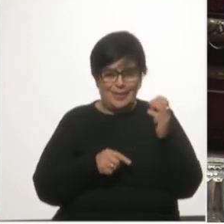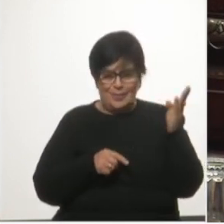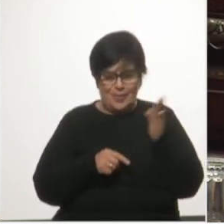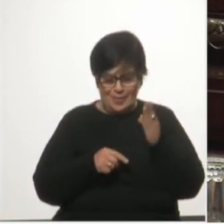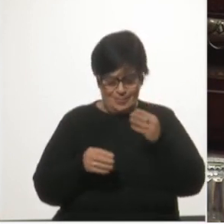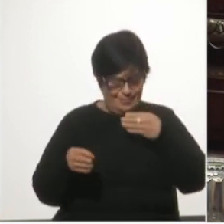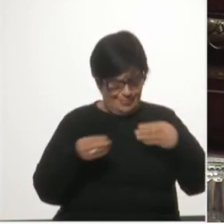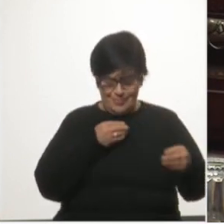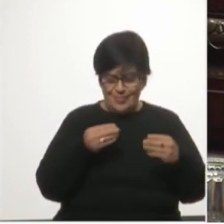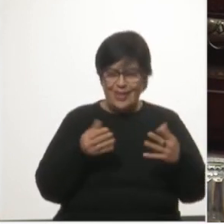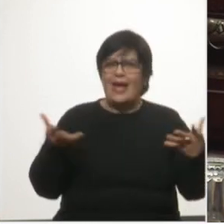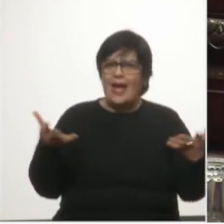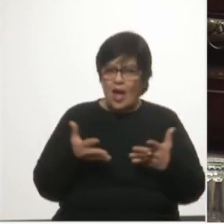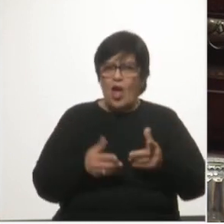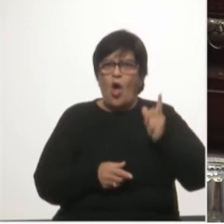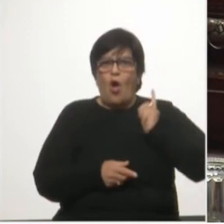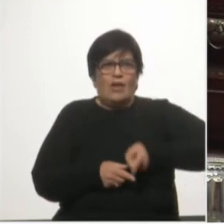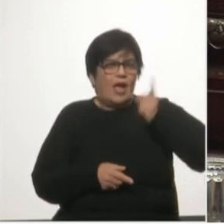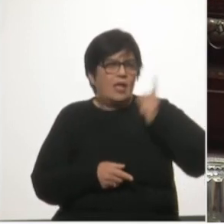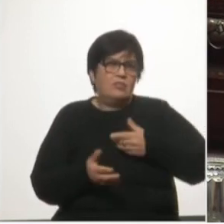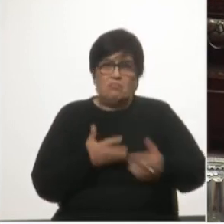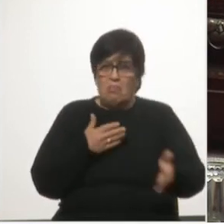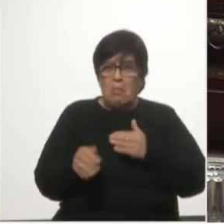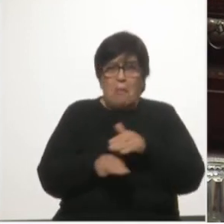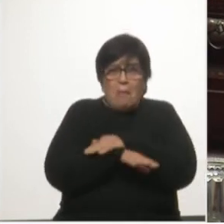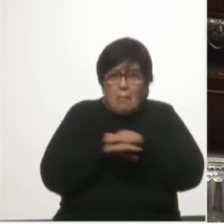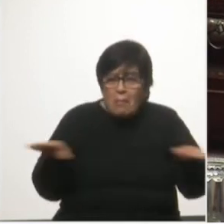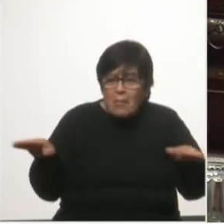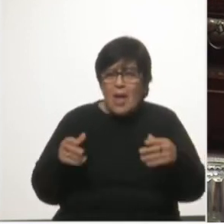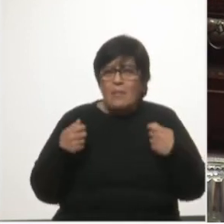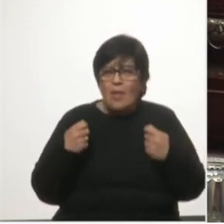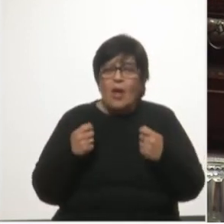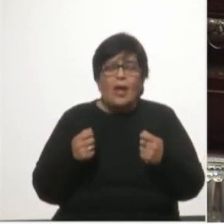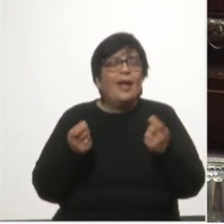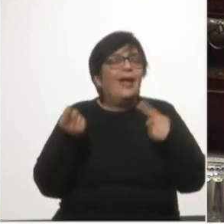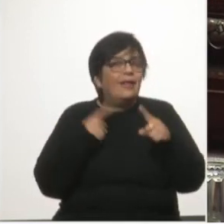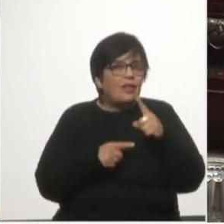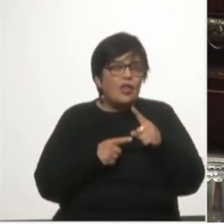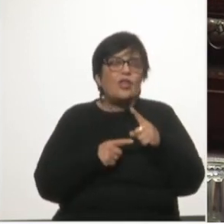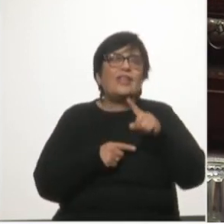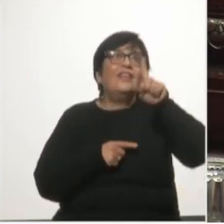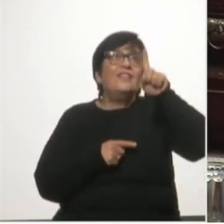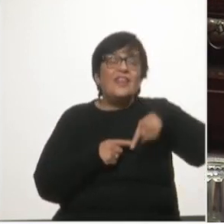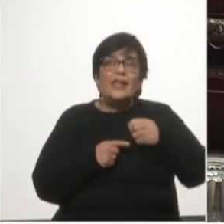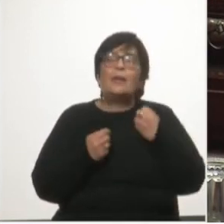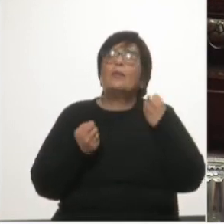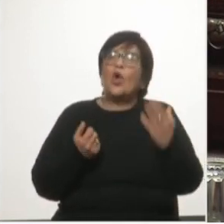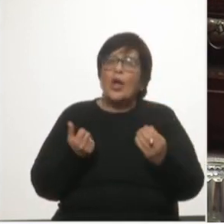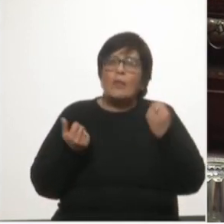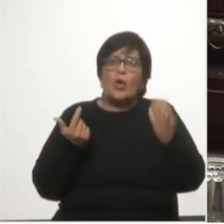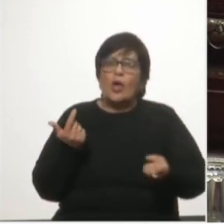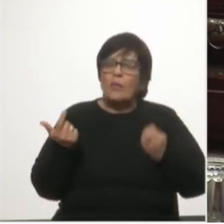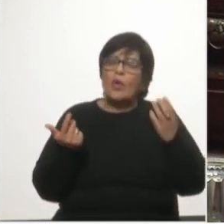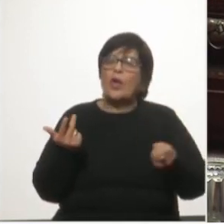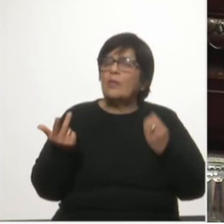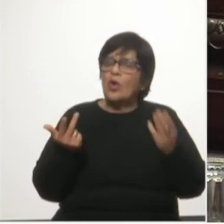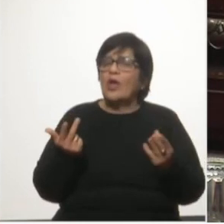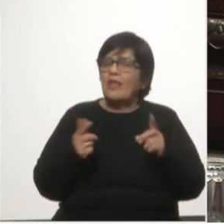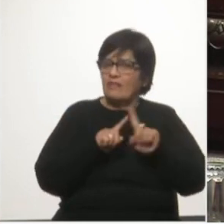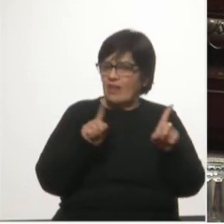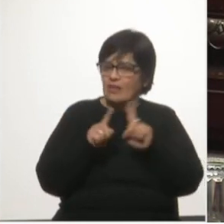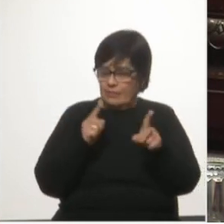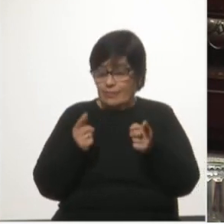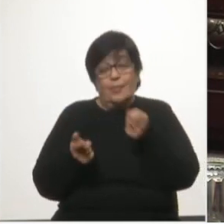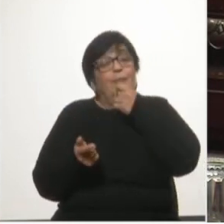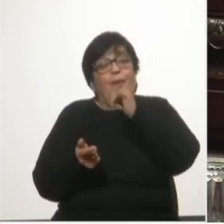exigencia de cumplimiento de la obligación del tráfico mínimo, previendo múltiples causales de excepción, entre las que